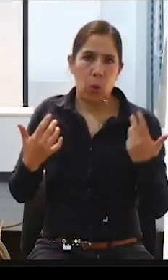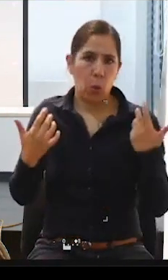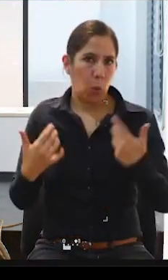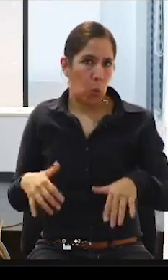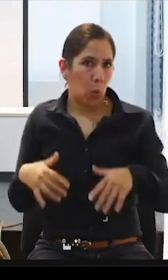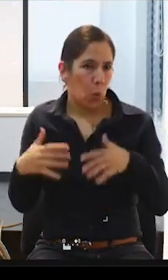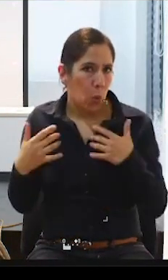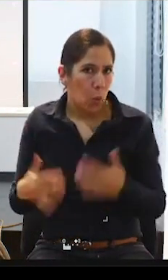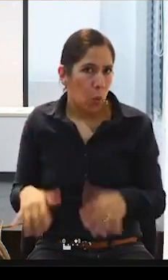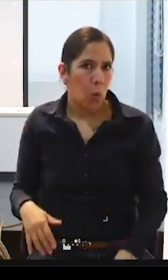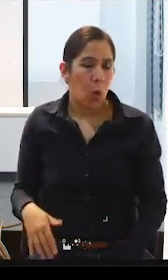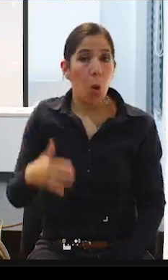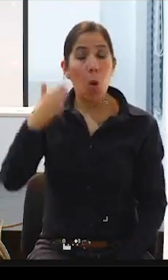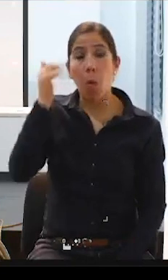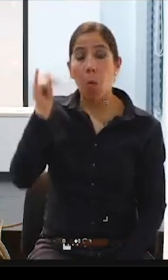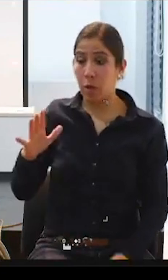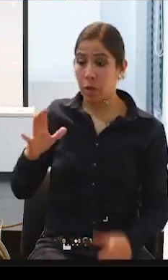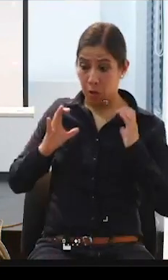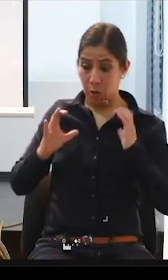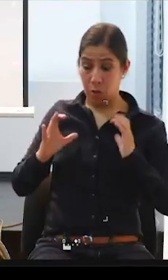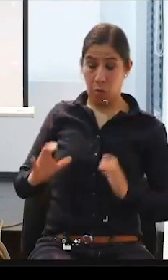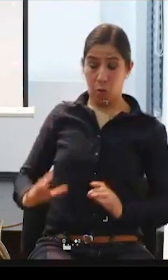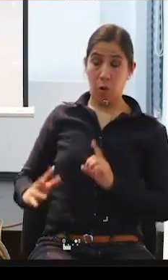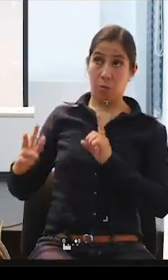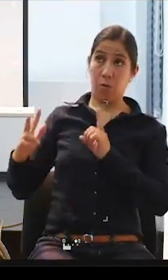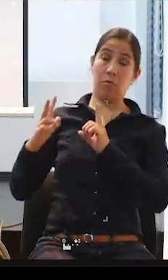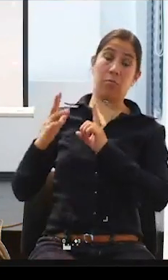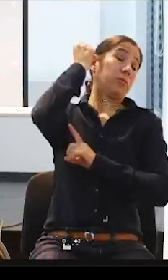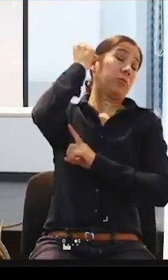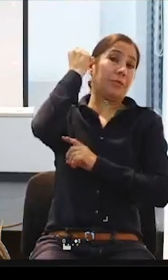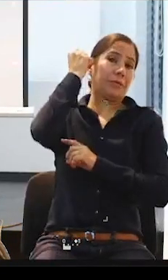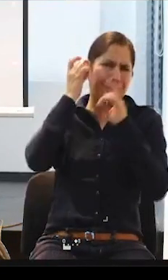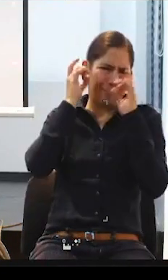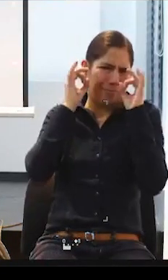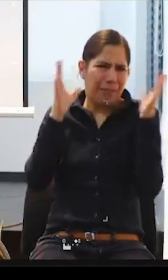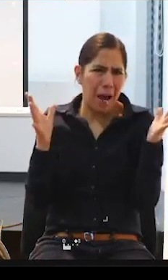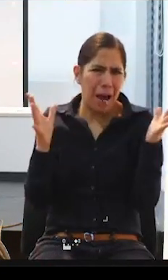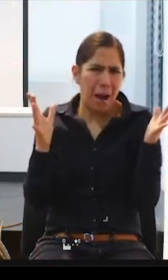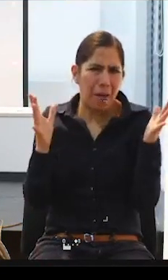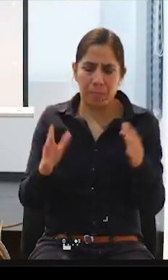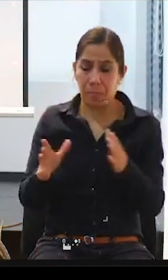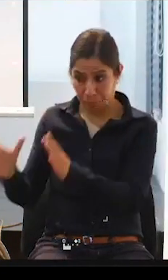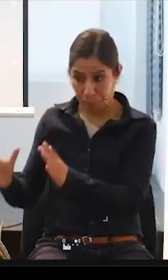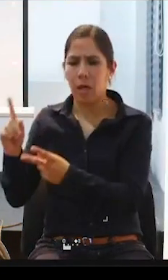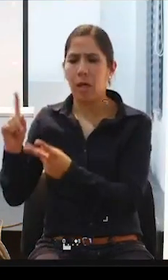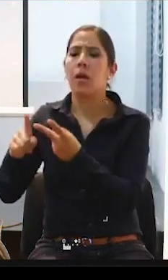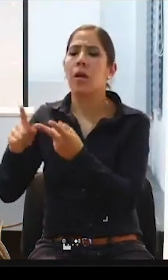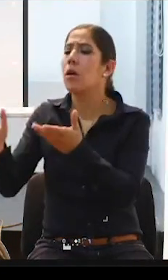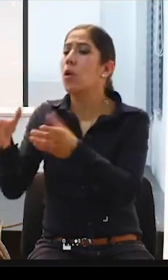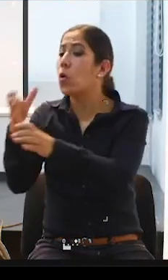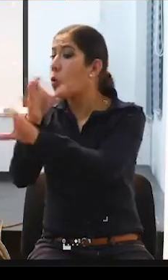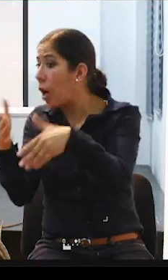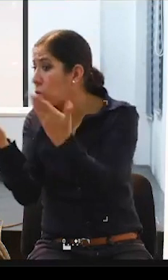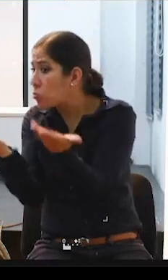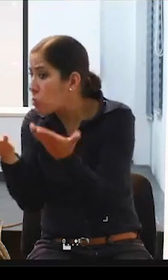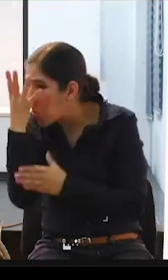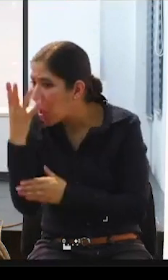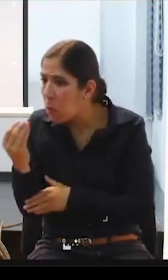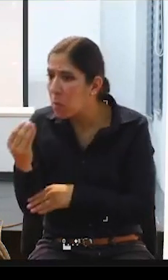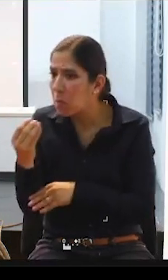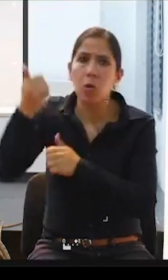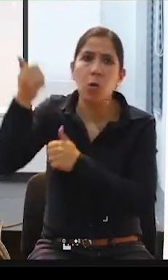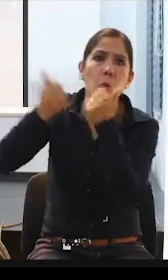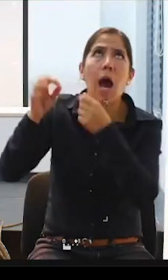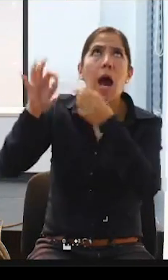una violación muy, muy, muy heavy. No escogen la habitación como será decorada. No escogen